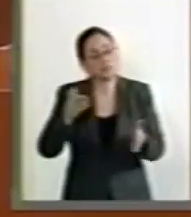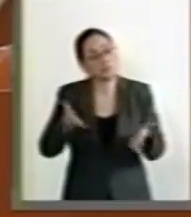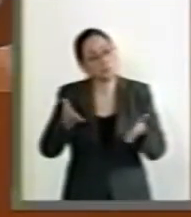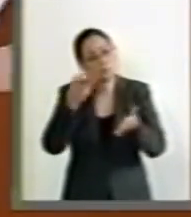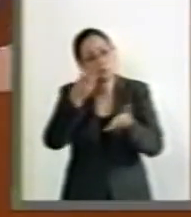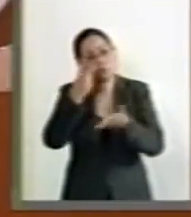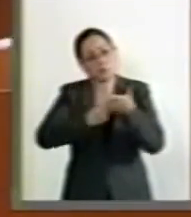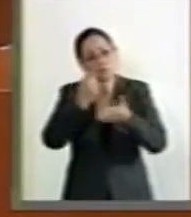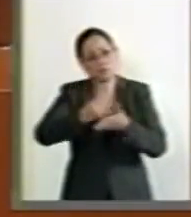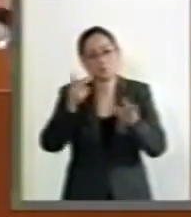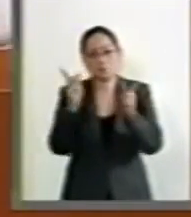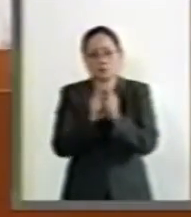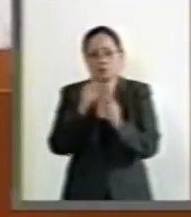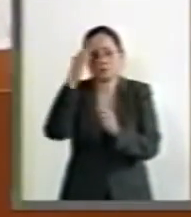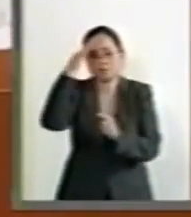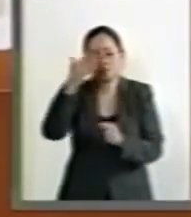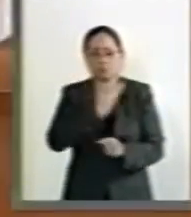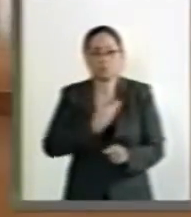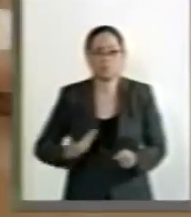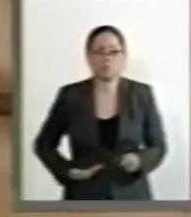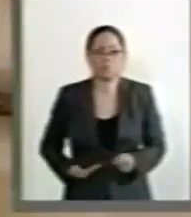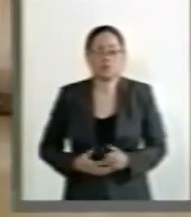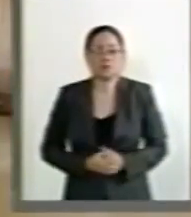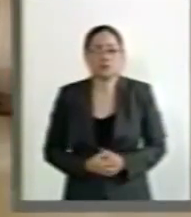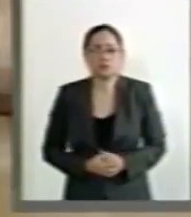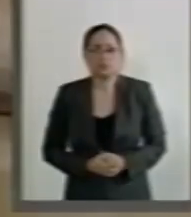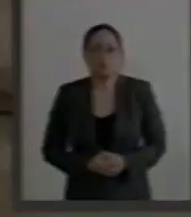este proyecto. Es cuanto, señora Presidenta.